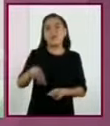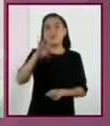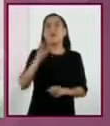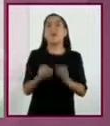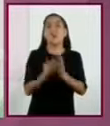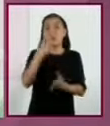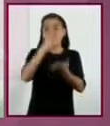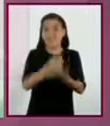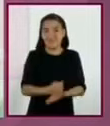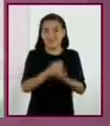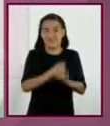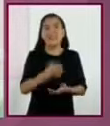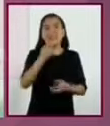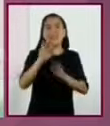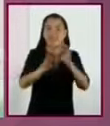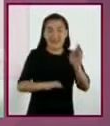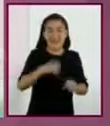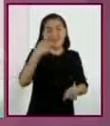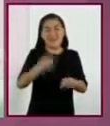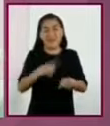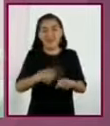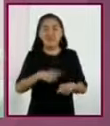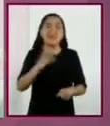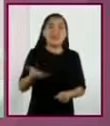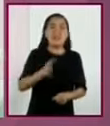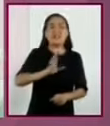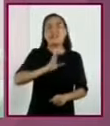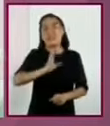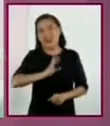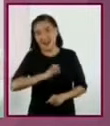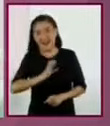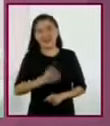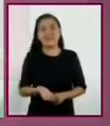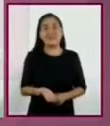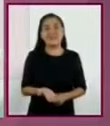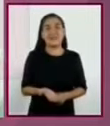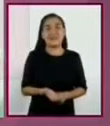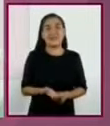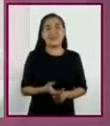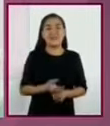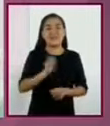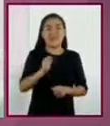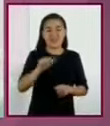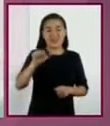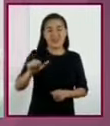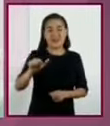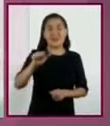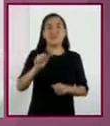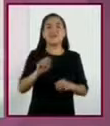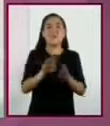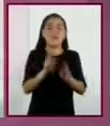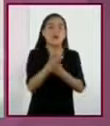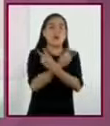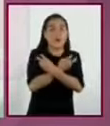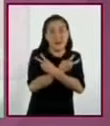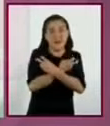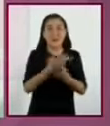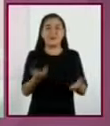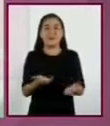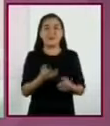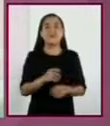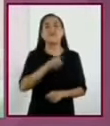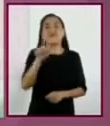tratamientos contra enfermedades degenerativas como el cáncer, la artrosis, la esclerosis múltiple,